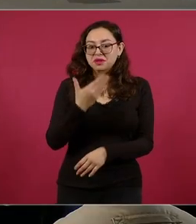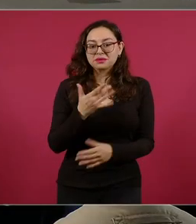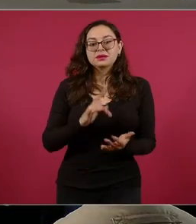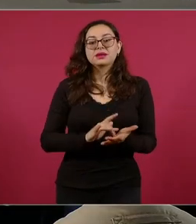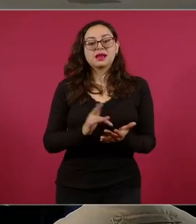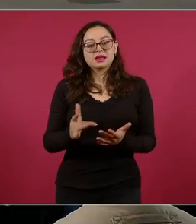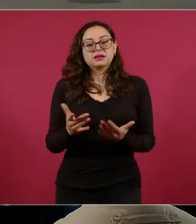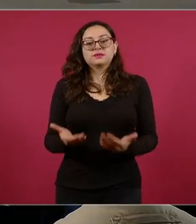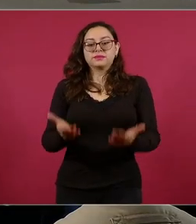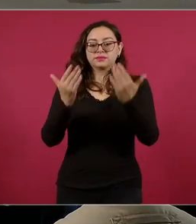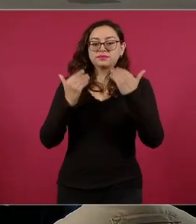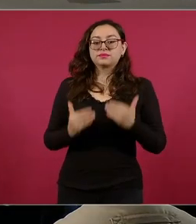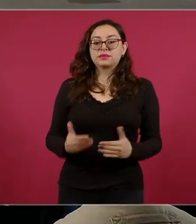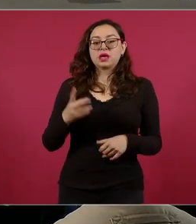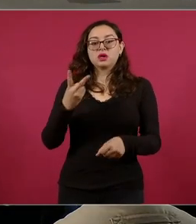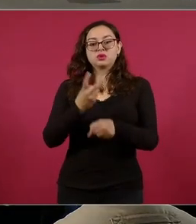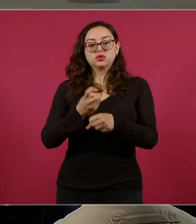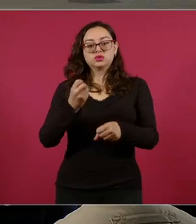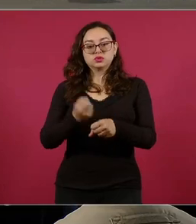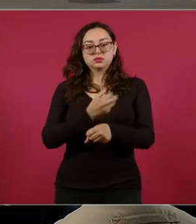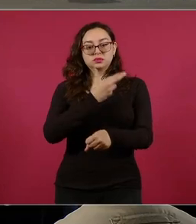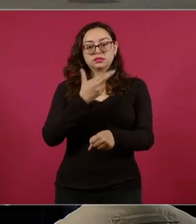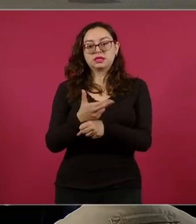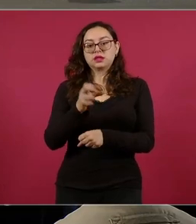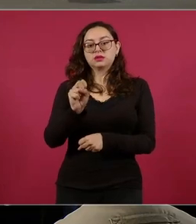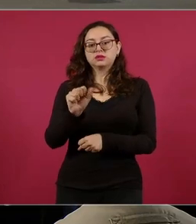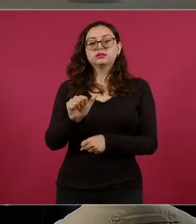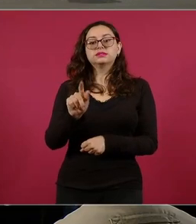continuación el subsecretario de Hacienda.